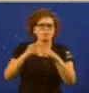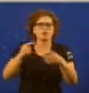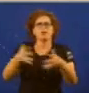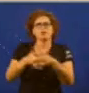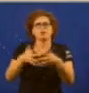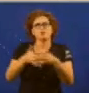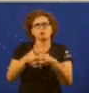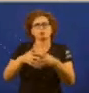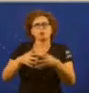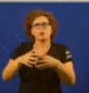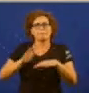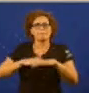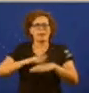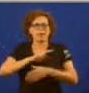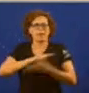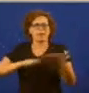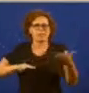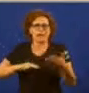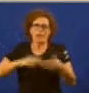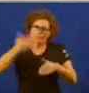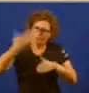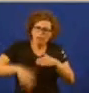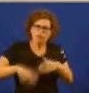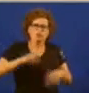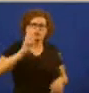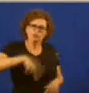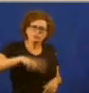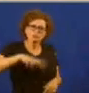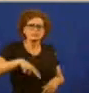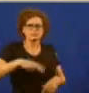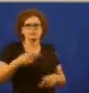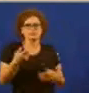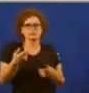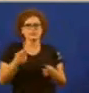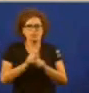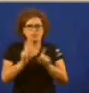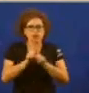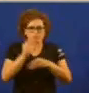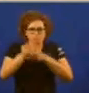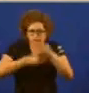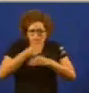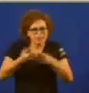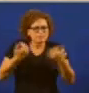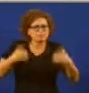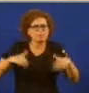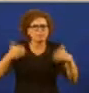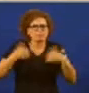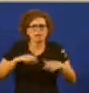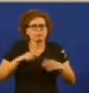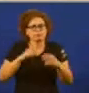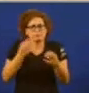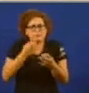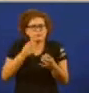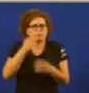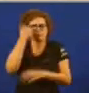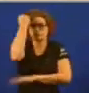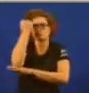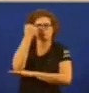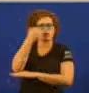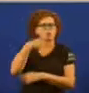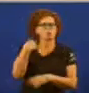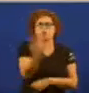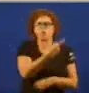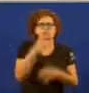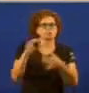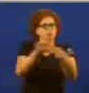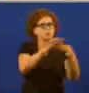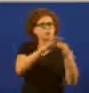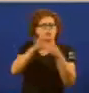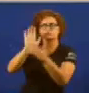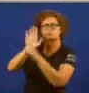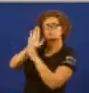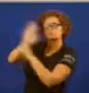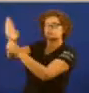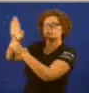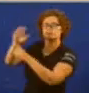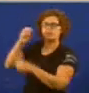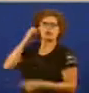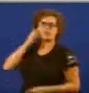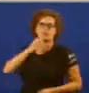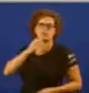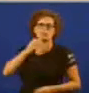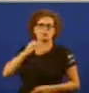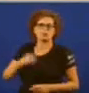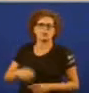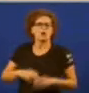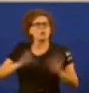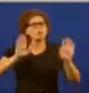unha data de dous meses para concluir os traballos teñamos unha posición comun que defender diante do goberno de Rajoy por último